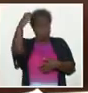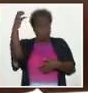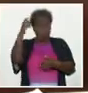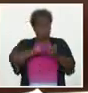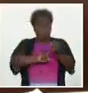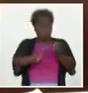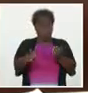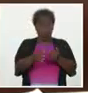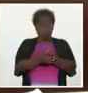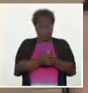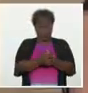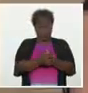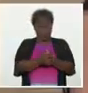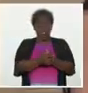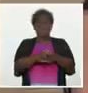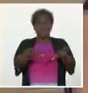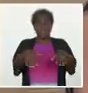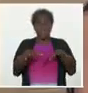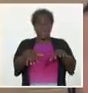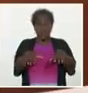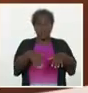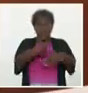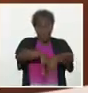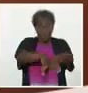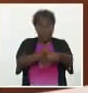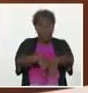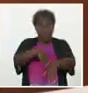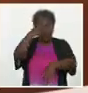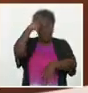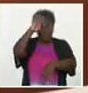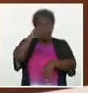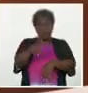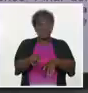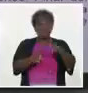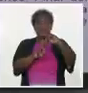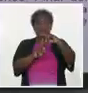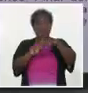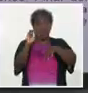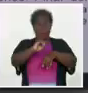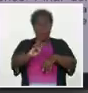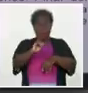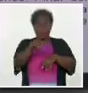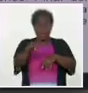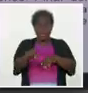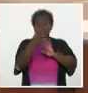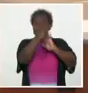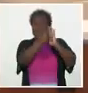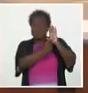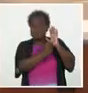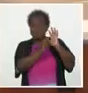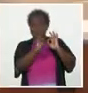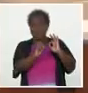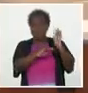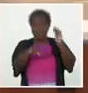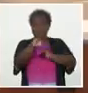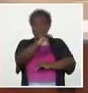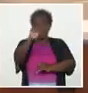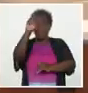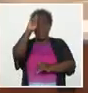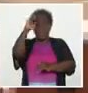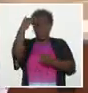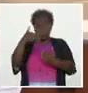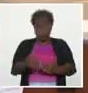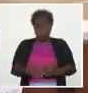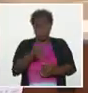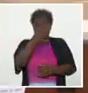la situación de la vialidad en el país y el desarrollo de la tarea ordenamiento. El ministro de Salud Pública, doctor José Ángel Portal